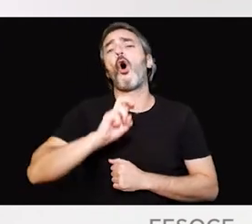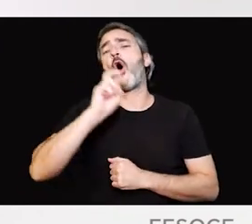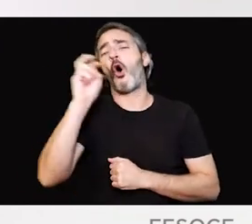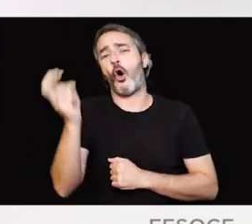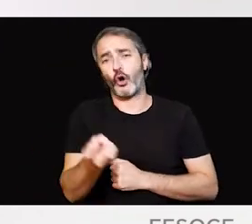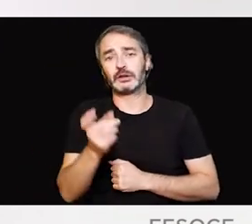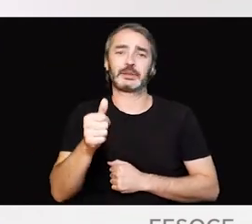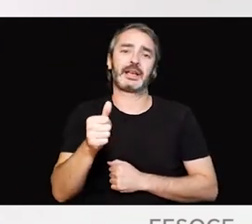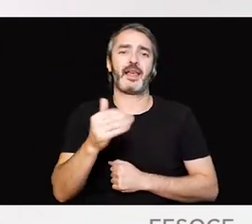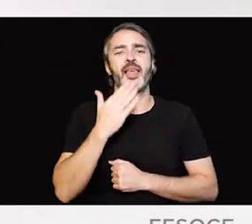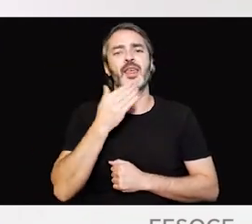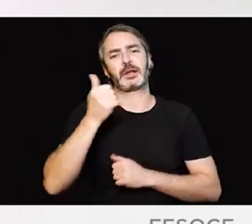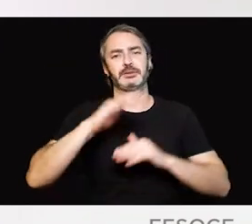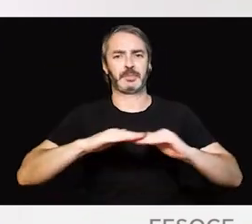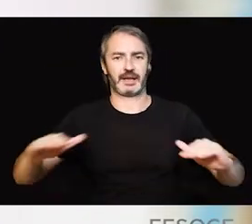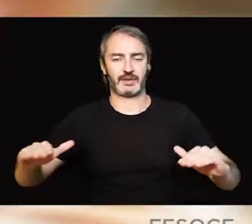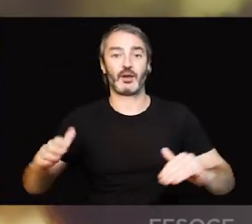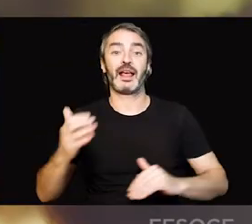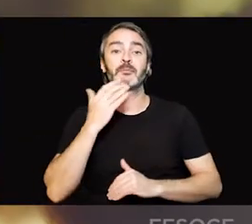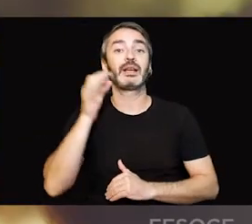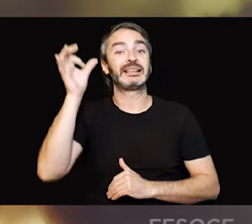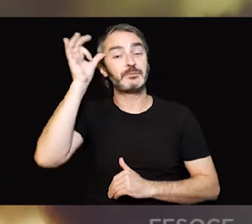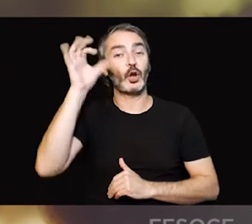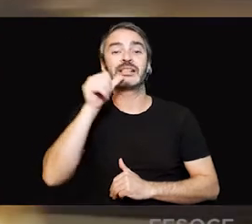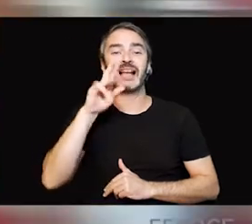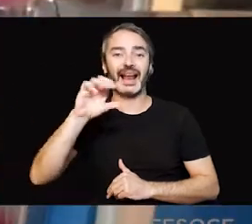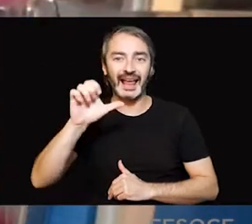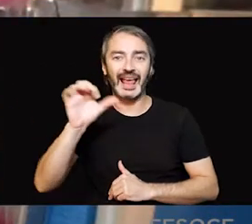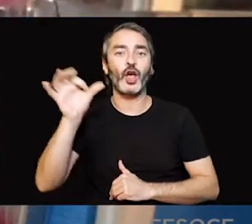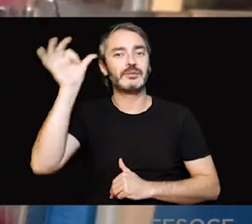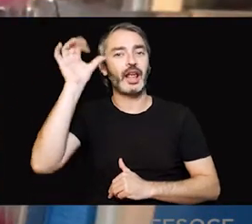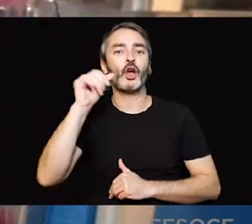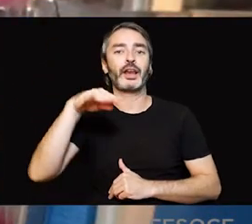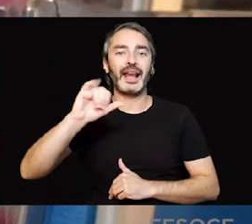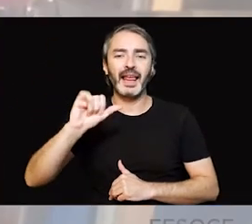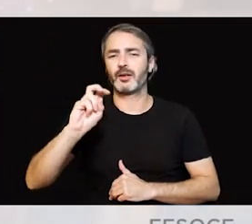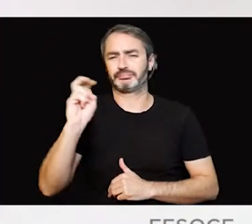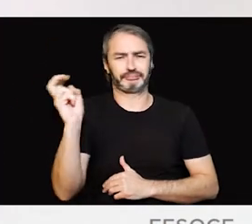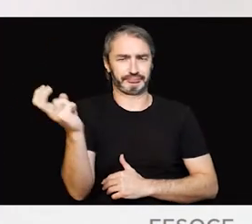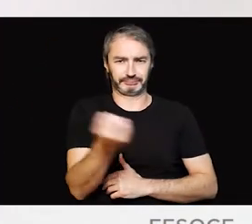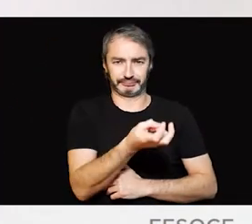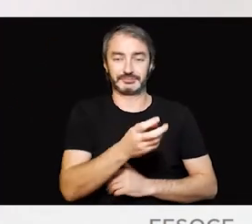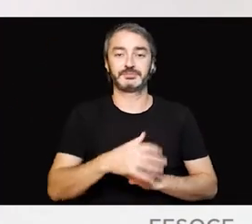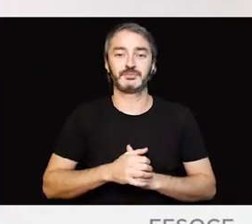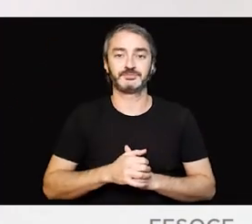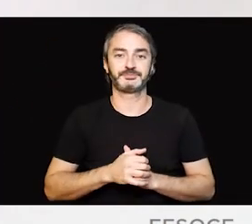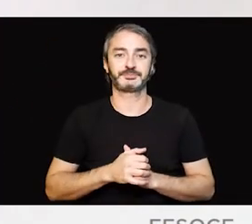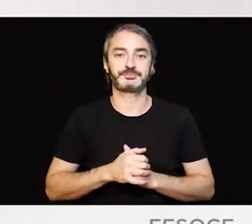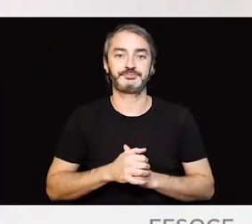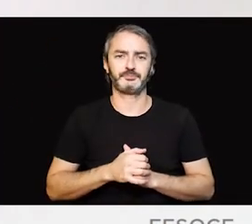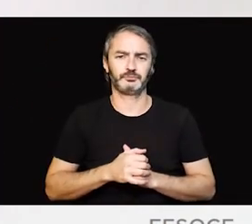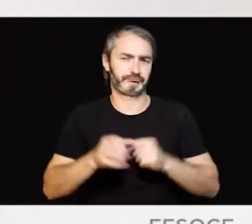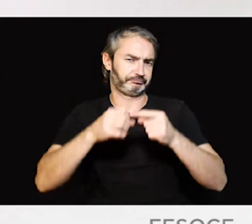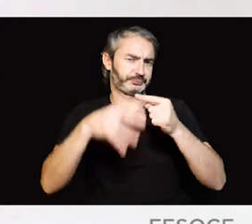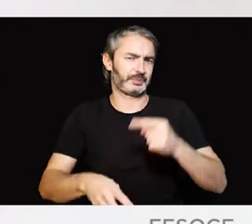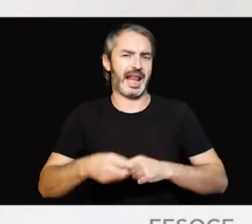que se desarrollan en edades más tempranas, como el síndrome de Charge, el síndrome de Cornelia de Lange, el síndrome de Icardi y, de nuevo, un